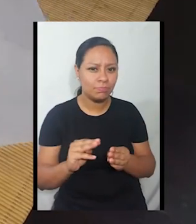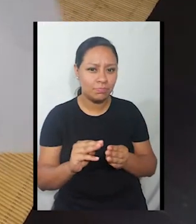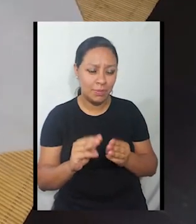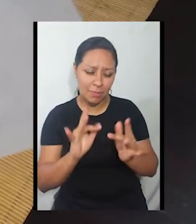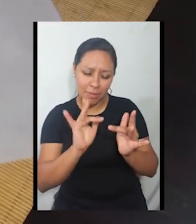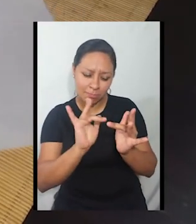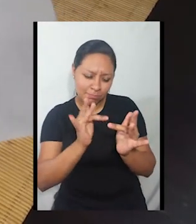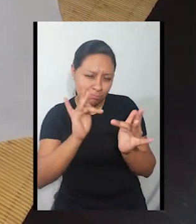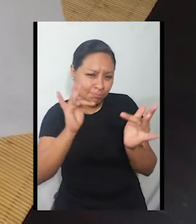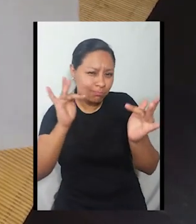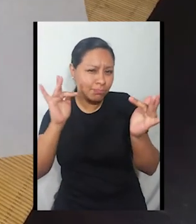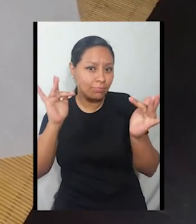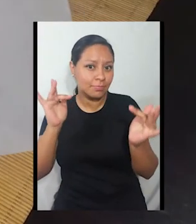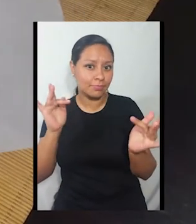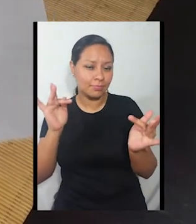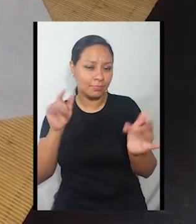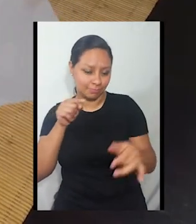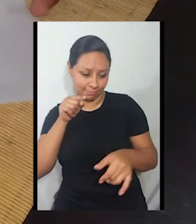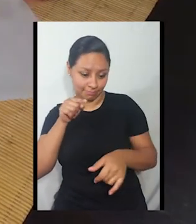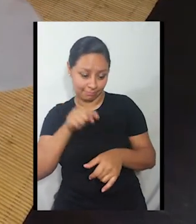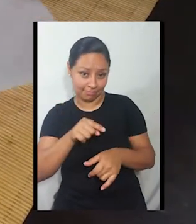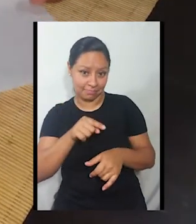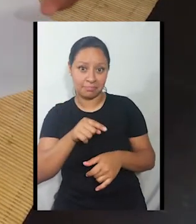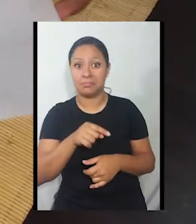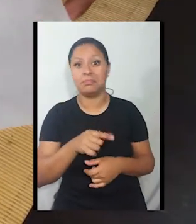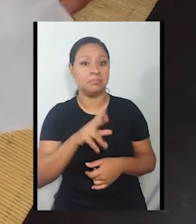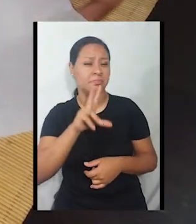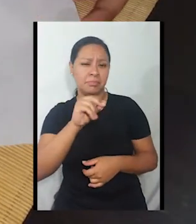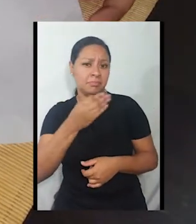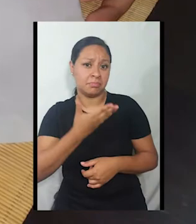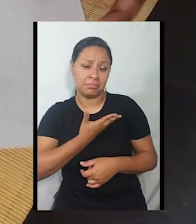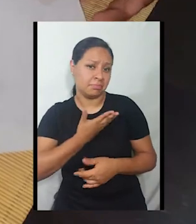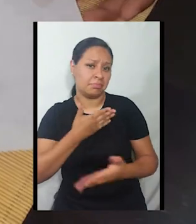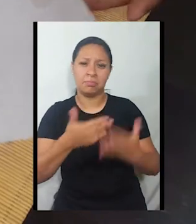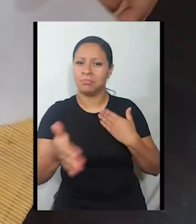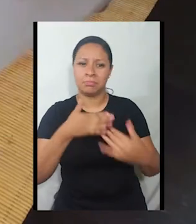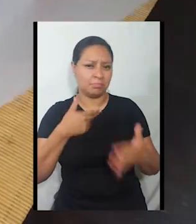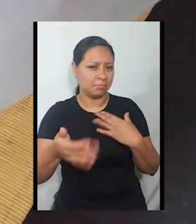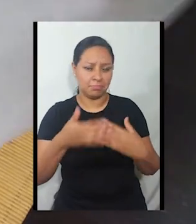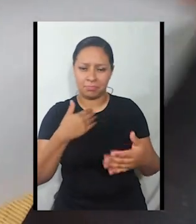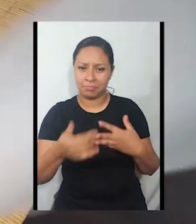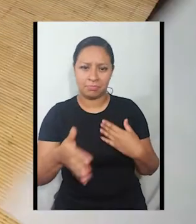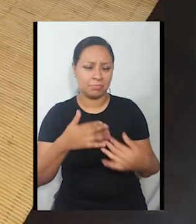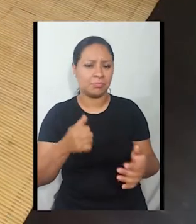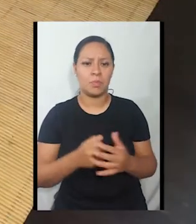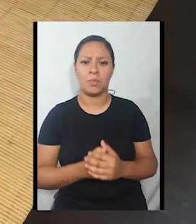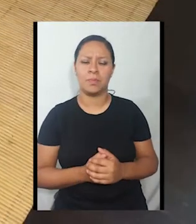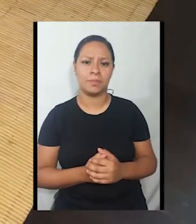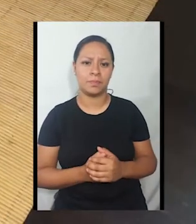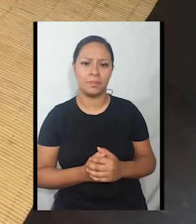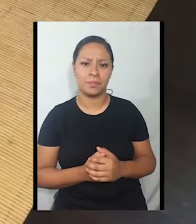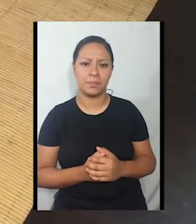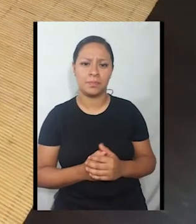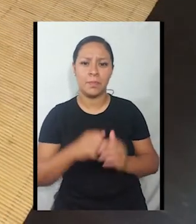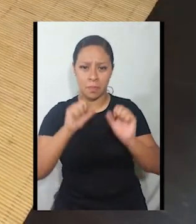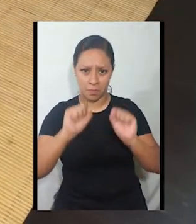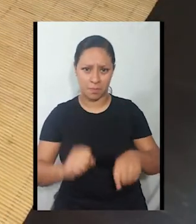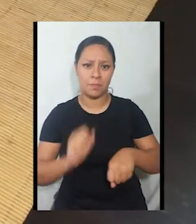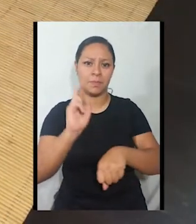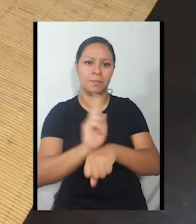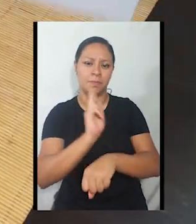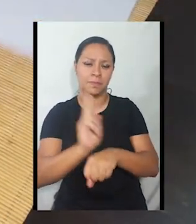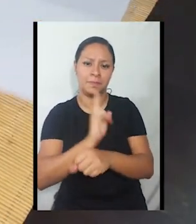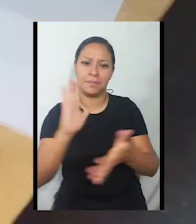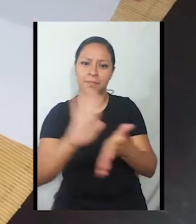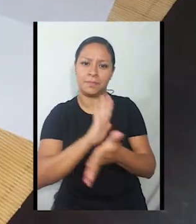y nos ayuda para las sombras. Ahora, si no tenemos papel cebolla, está bien. No se preocupen. Podemos utilizar